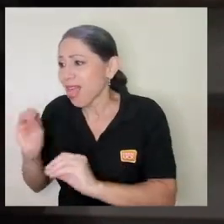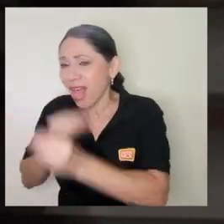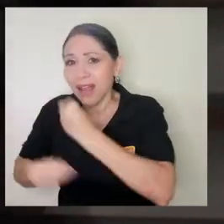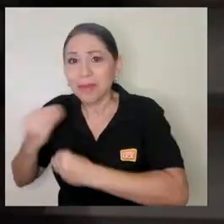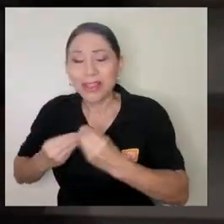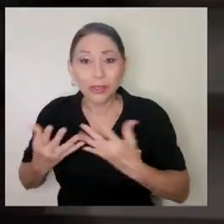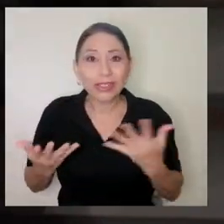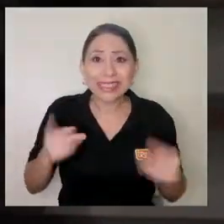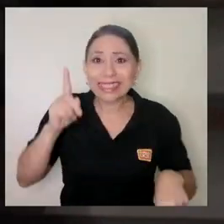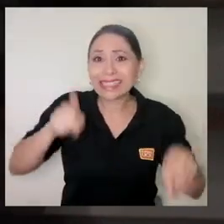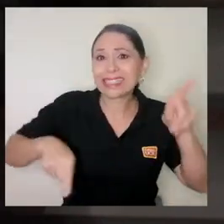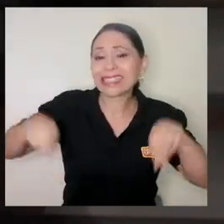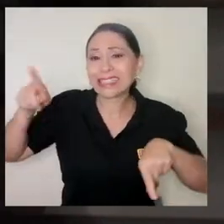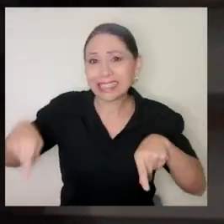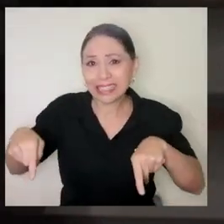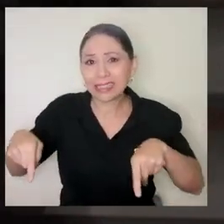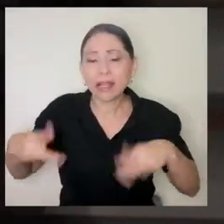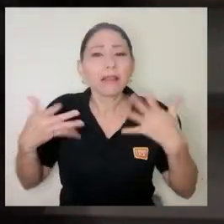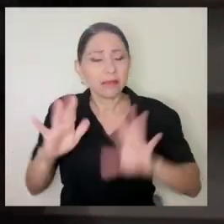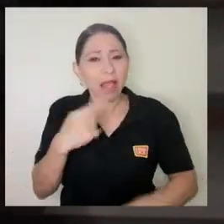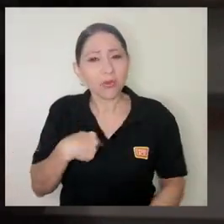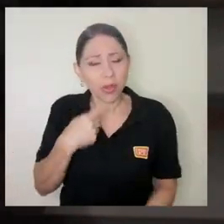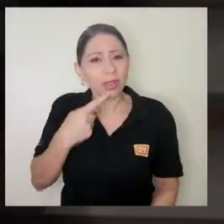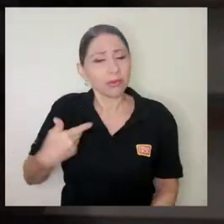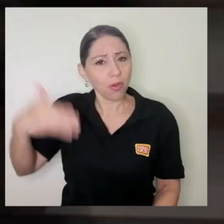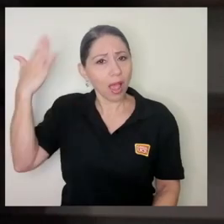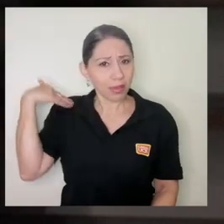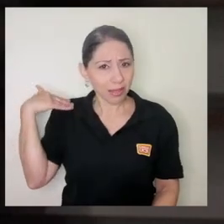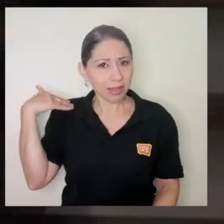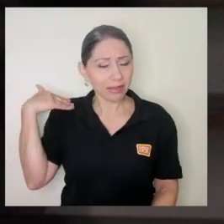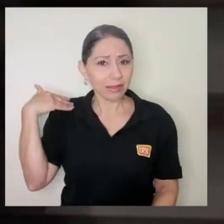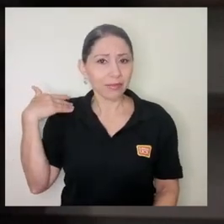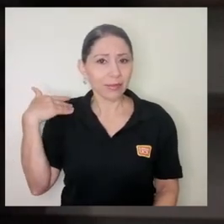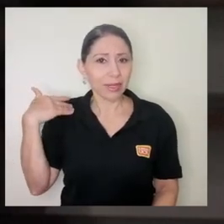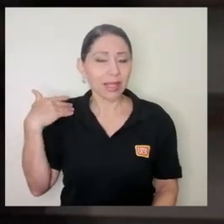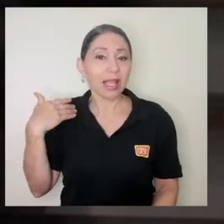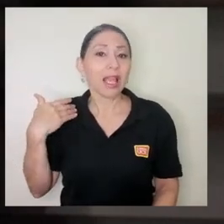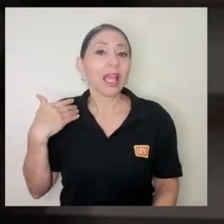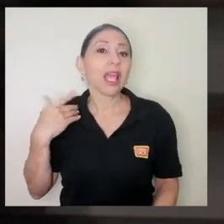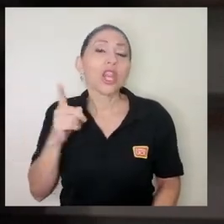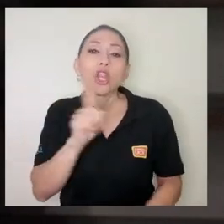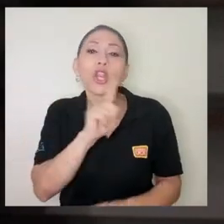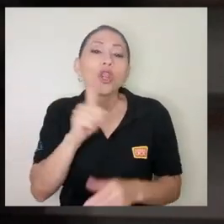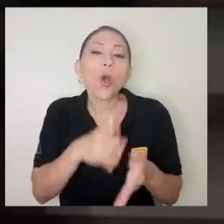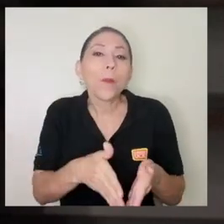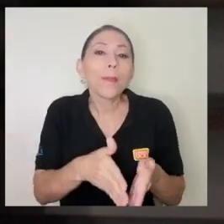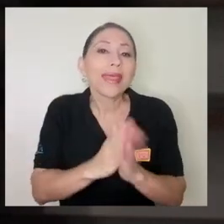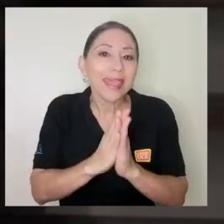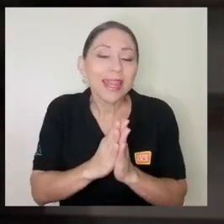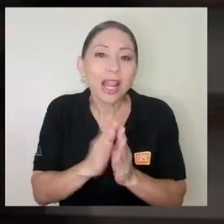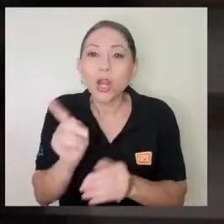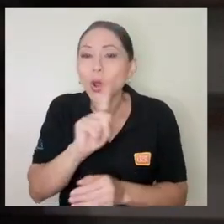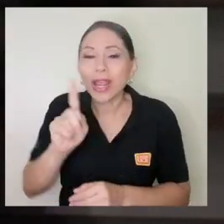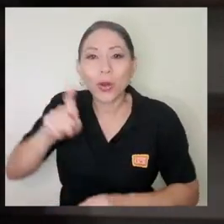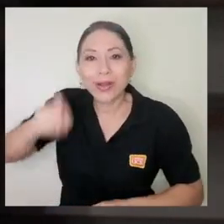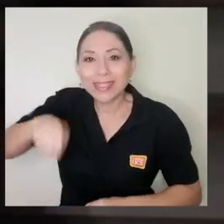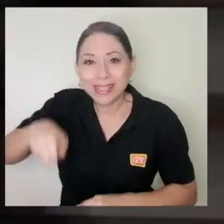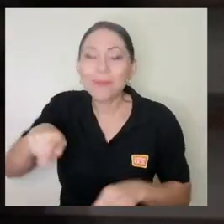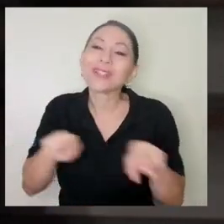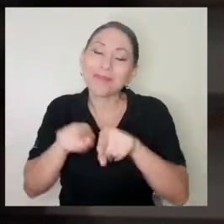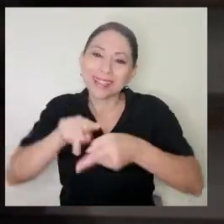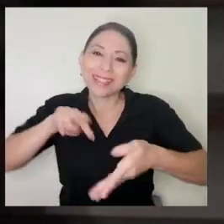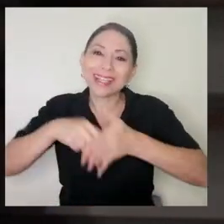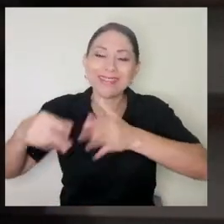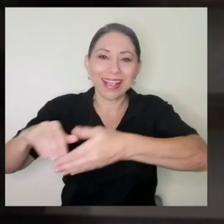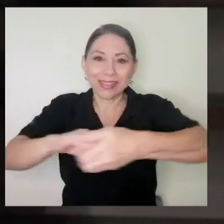entonces incluso yo he dicho en otros espacios no pedir lo que no necesitamos es también solidaridad ¿verdad? entonces